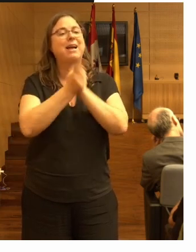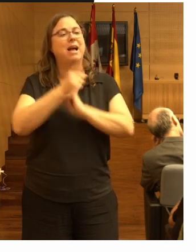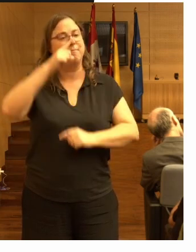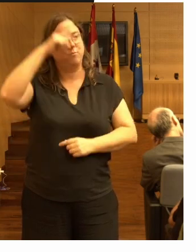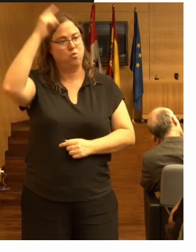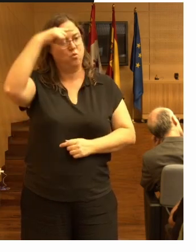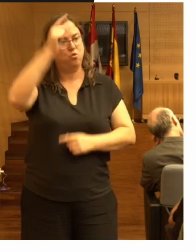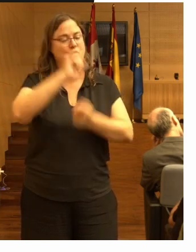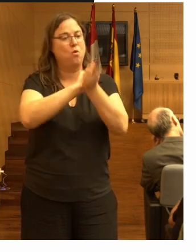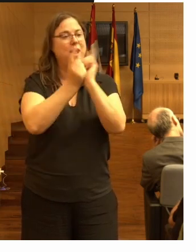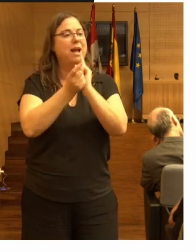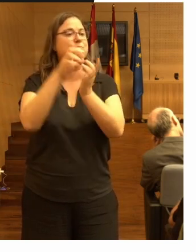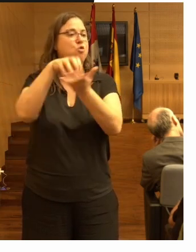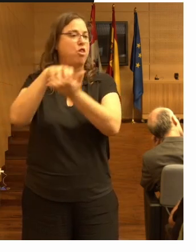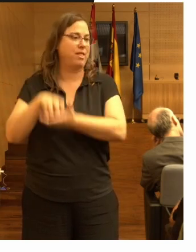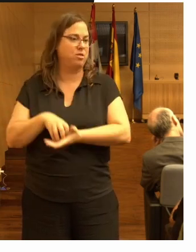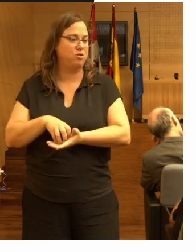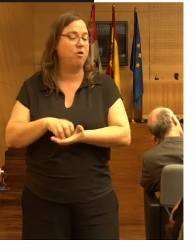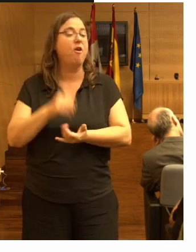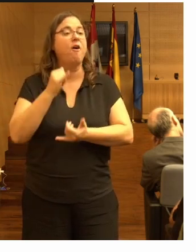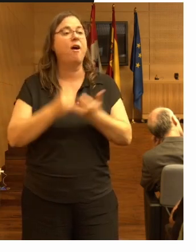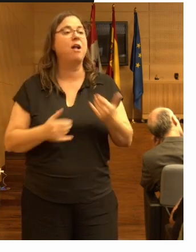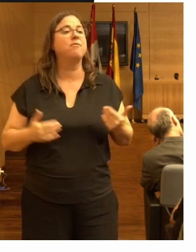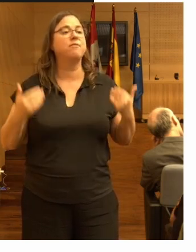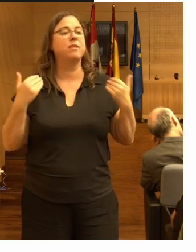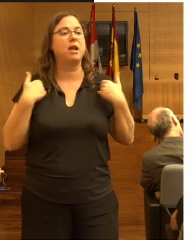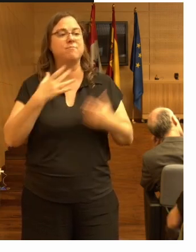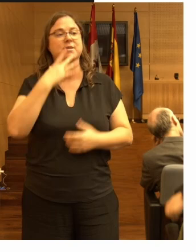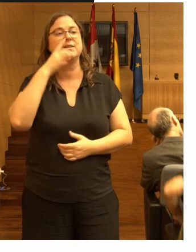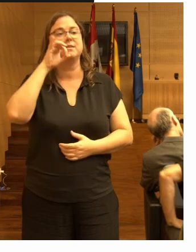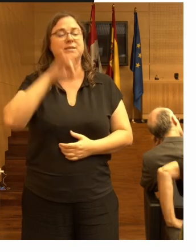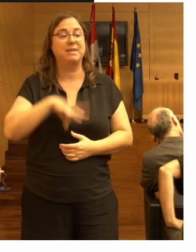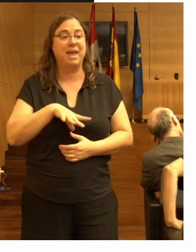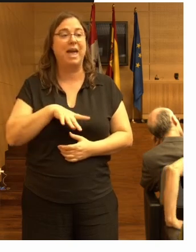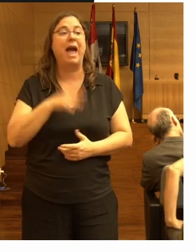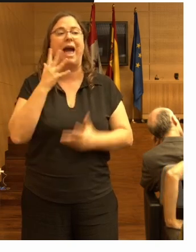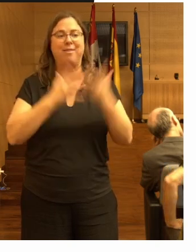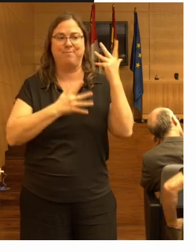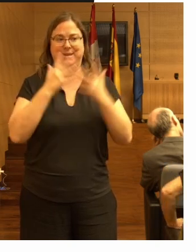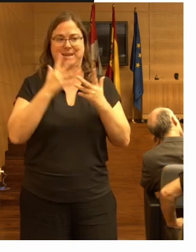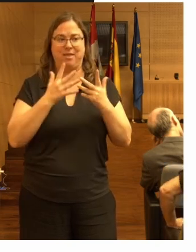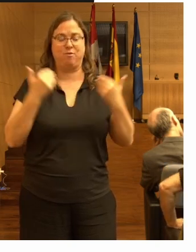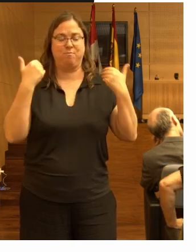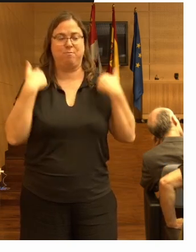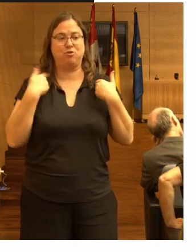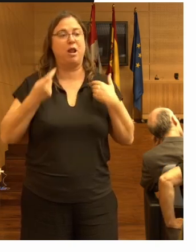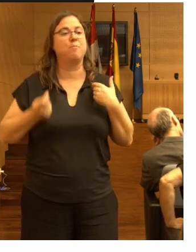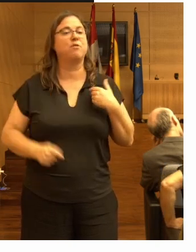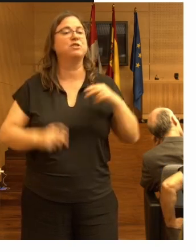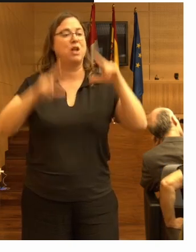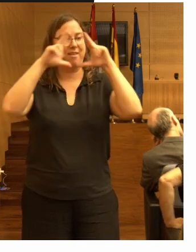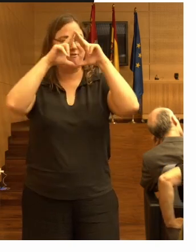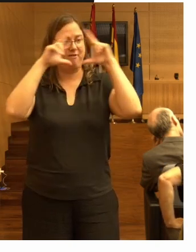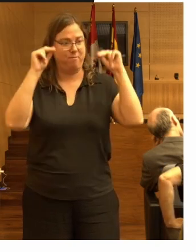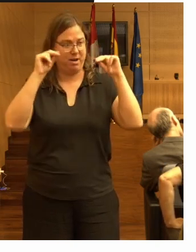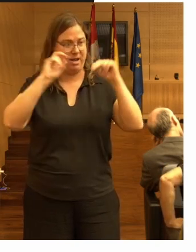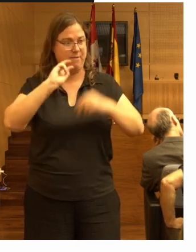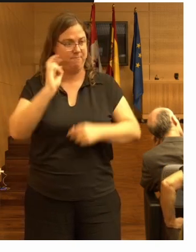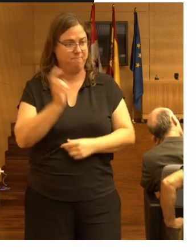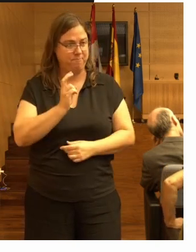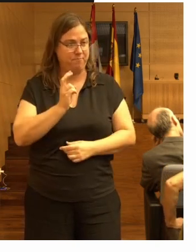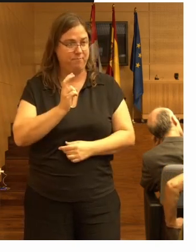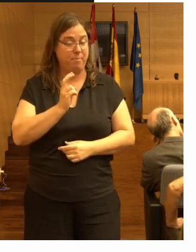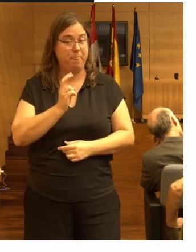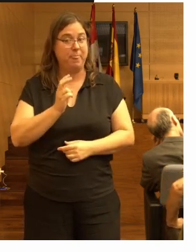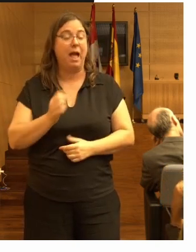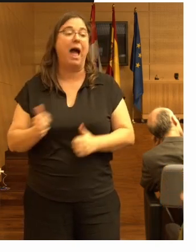al final son los administradores el personal de enfermería los